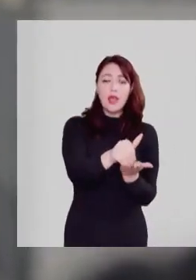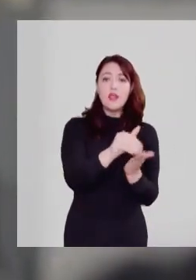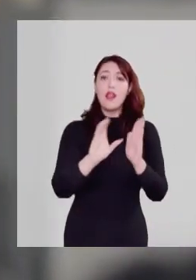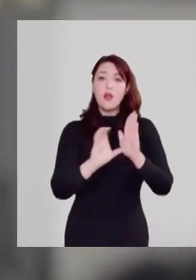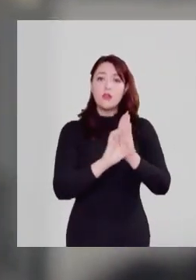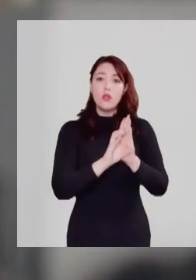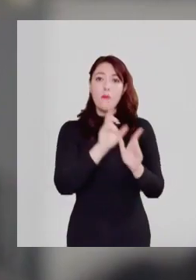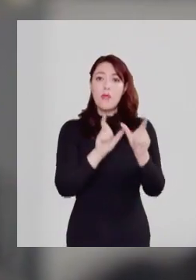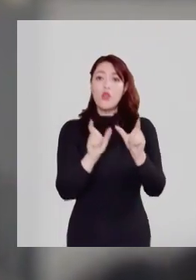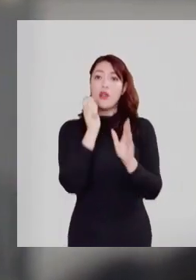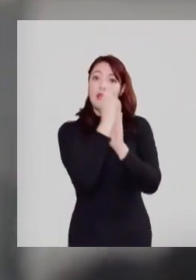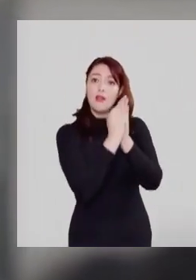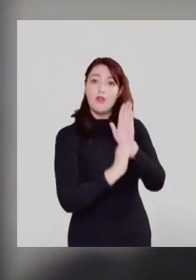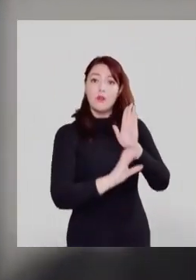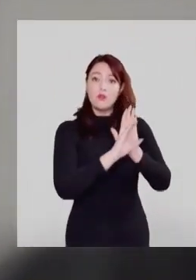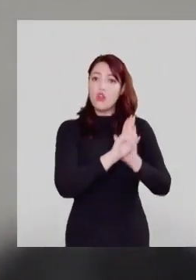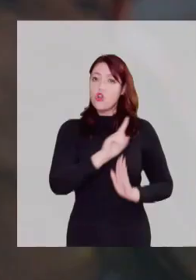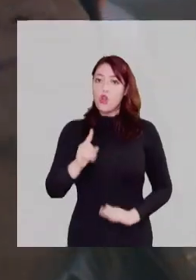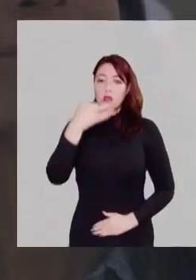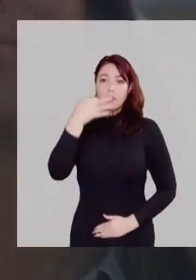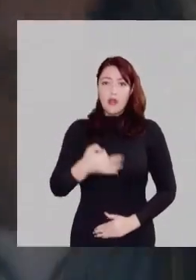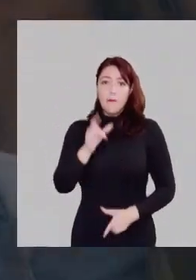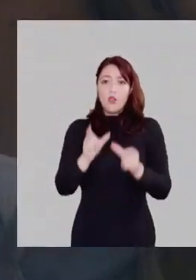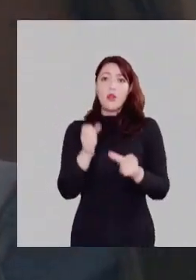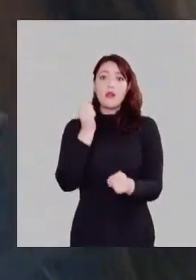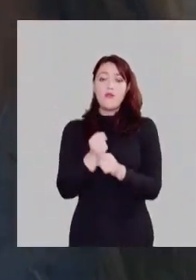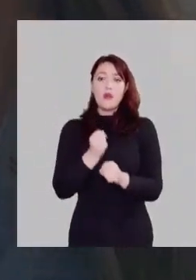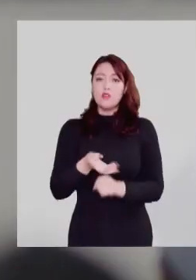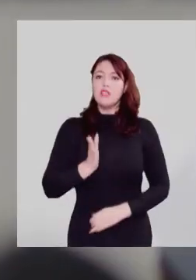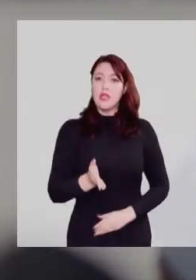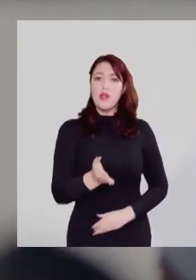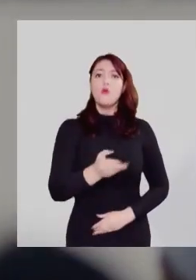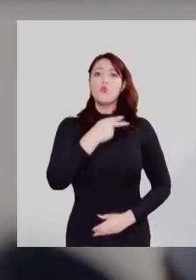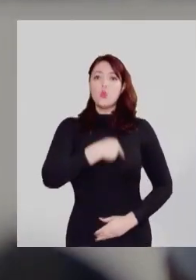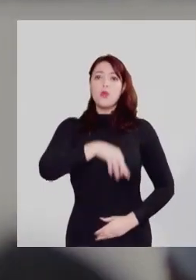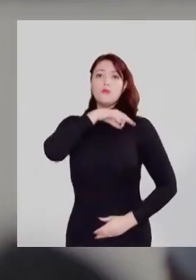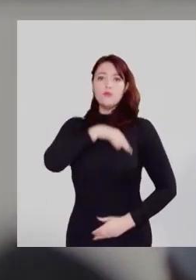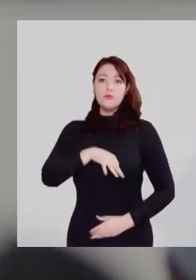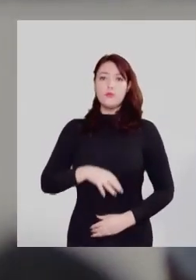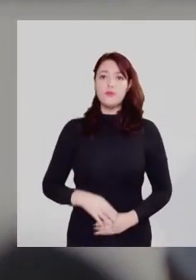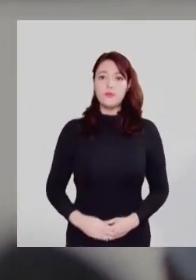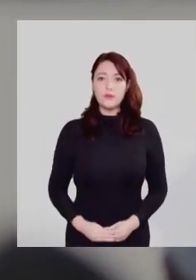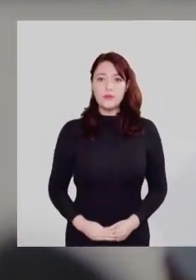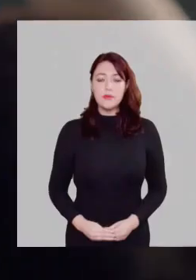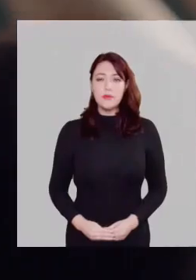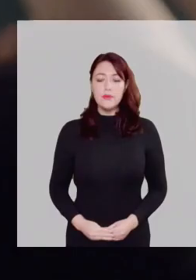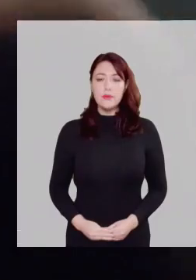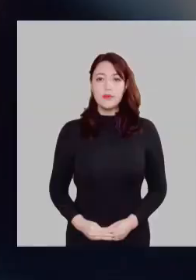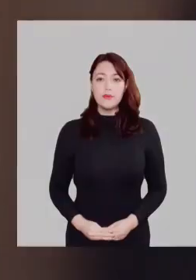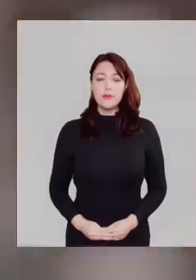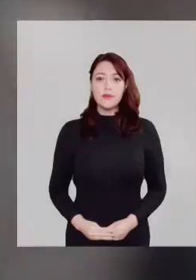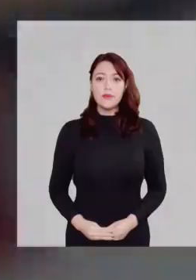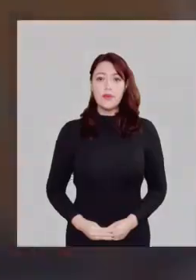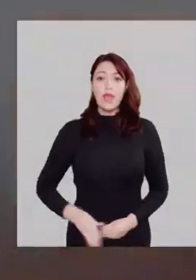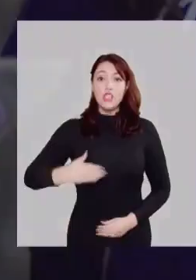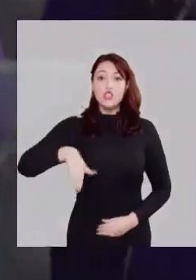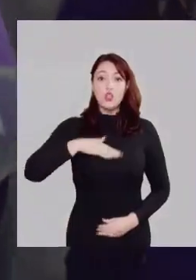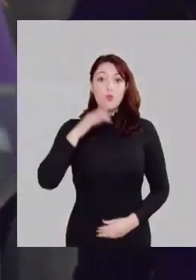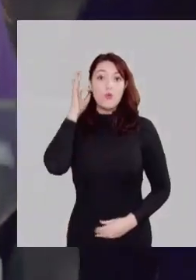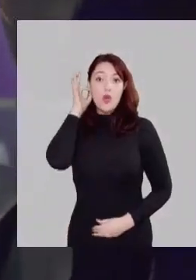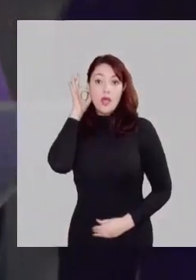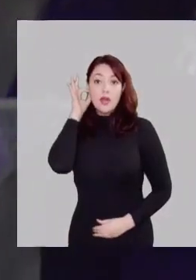porque la constitución de los convencionales no garantiza que los trabajadores seguiremos siendo dueños de nuestros ahorros previsionales.